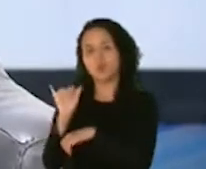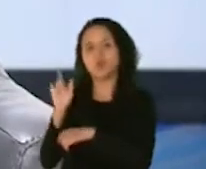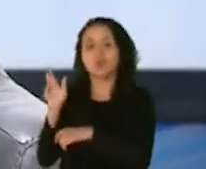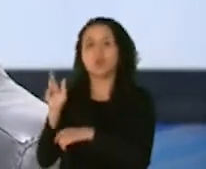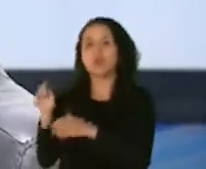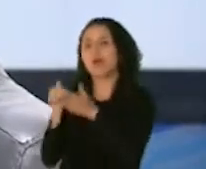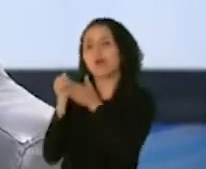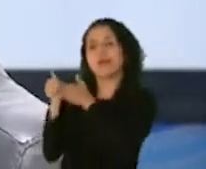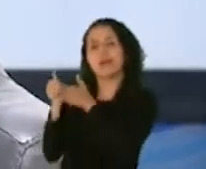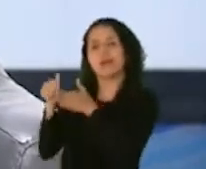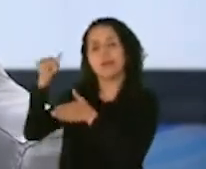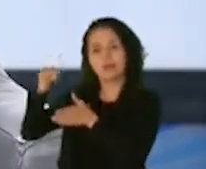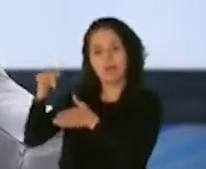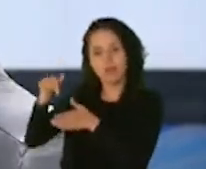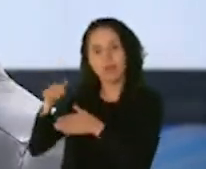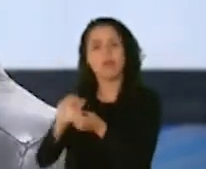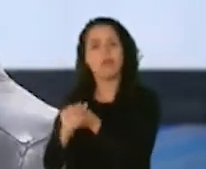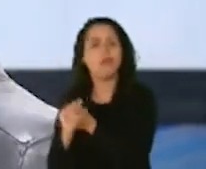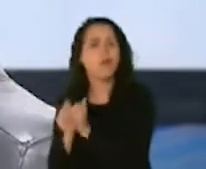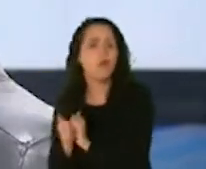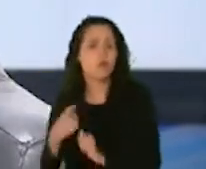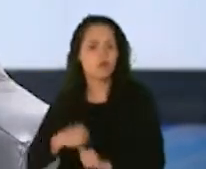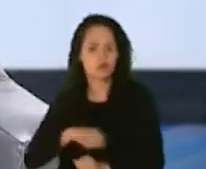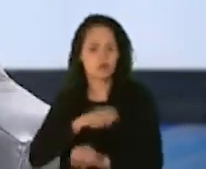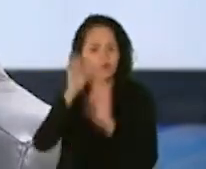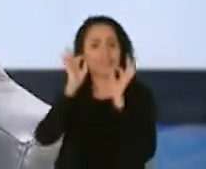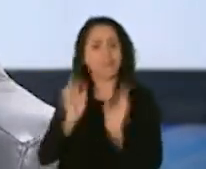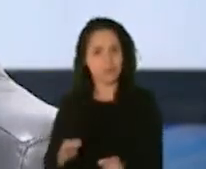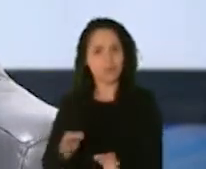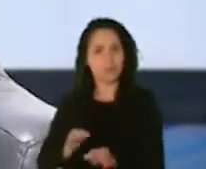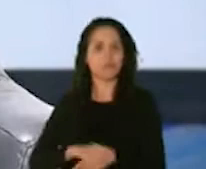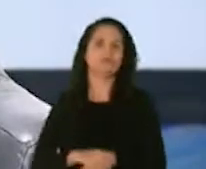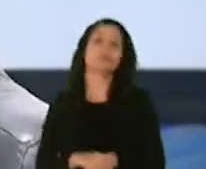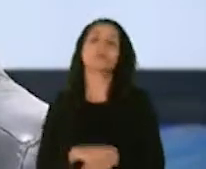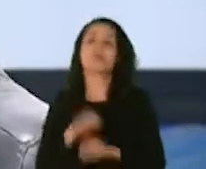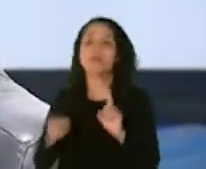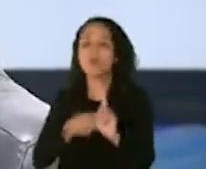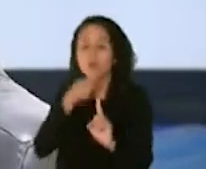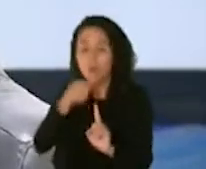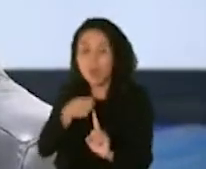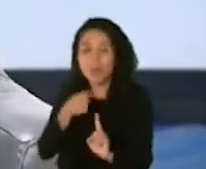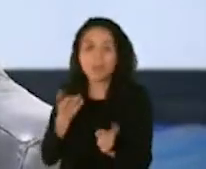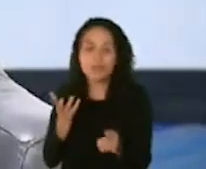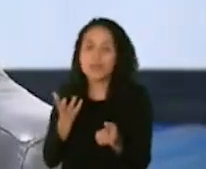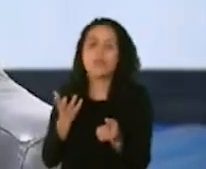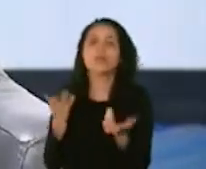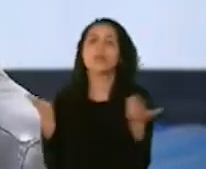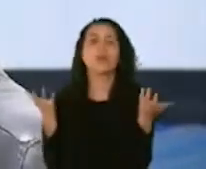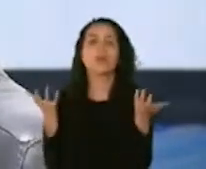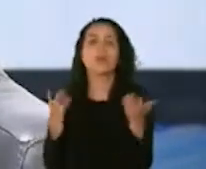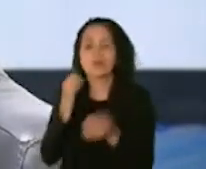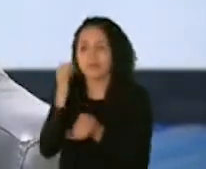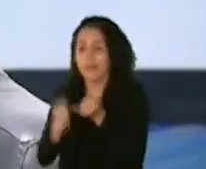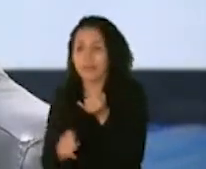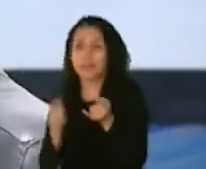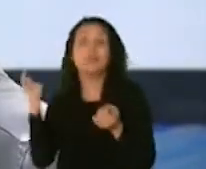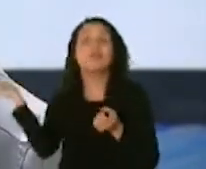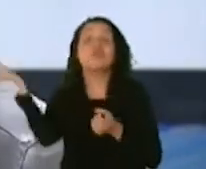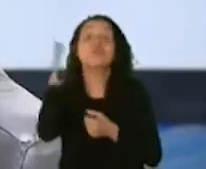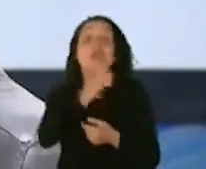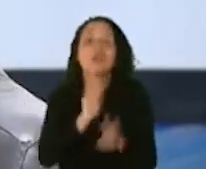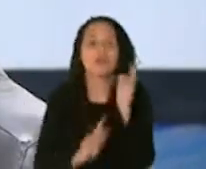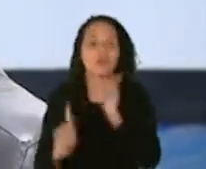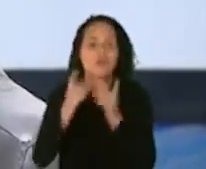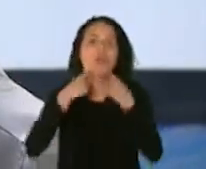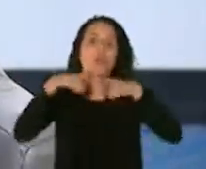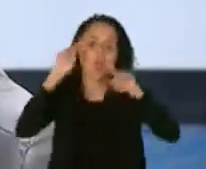conceptual de cómo tomamos estas decisiones. El objetivo al final del día es que todos nos vacunemos, todas